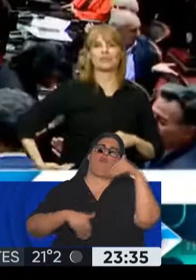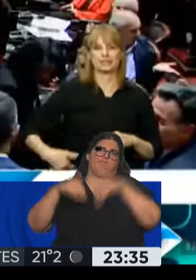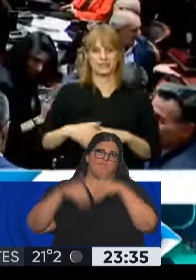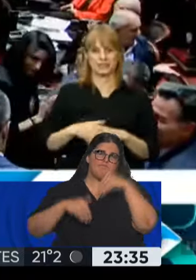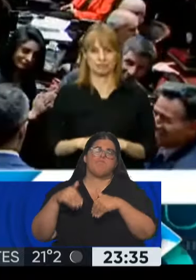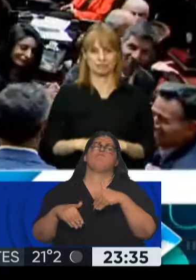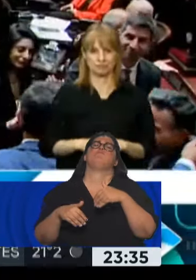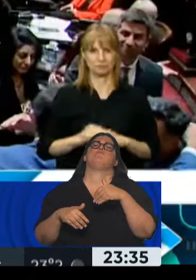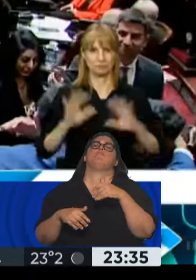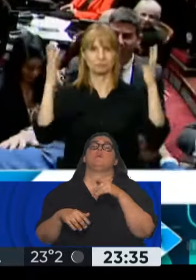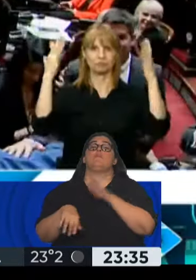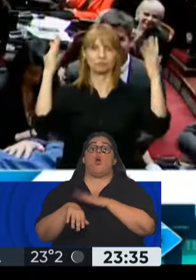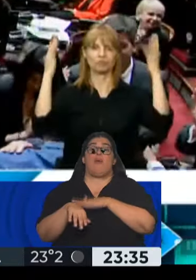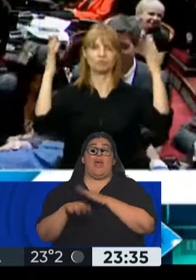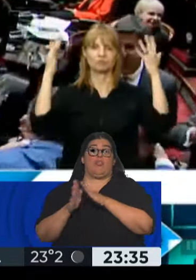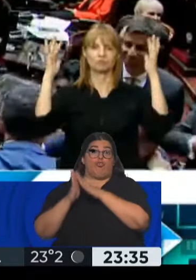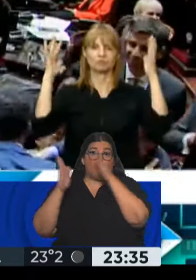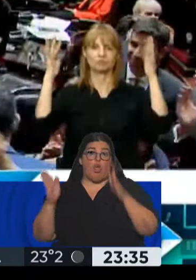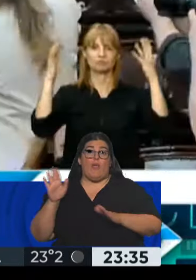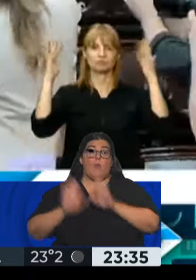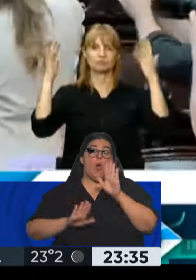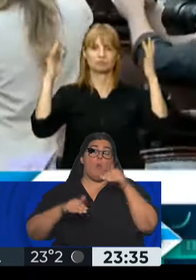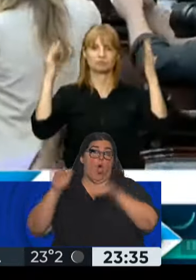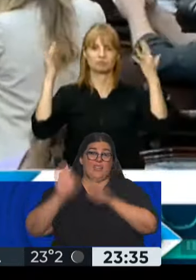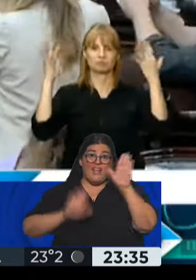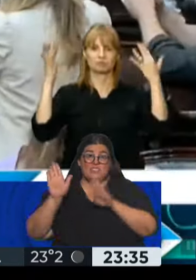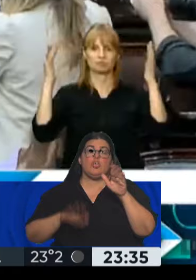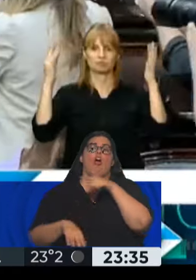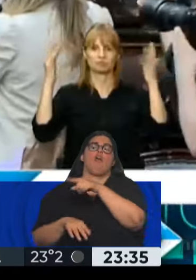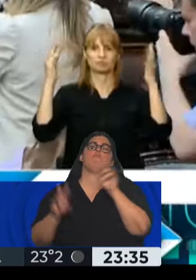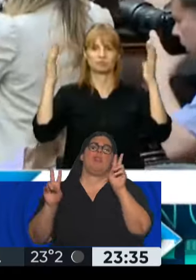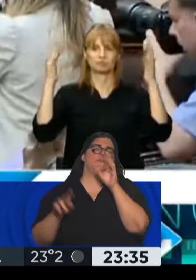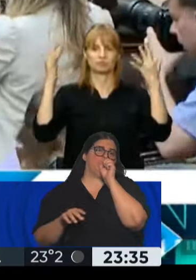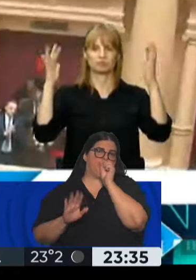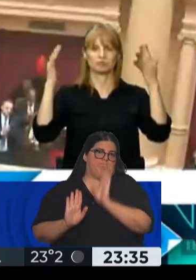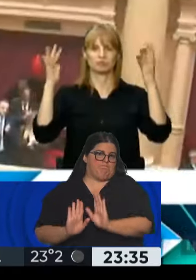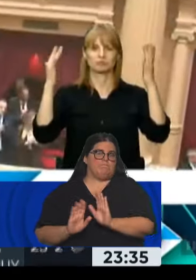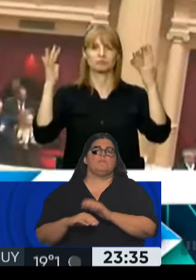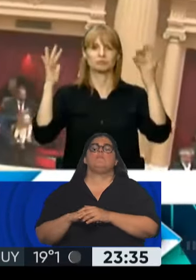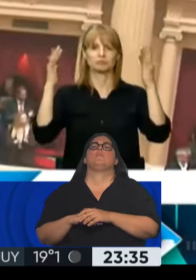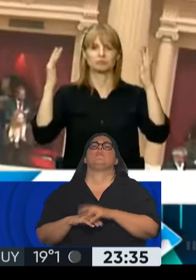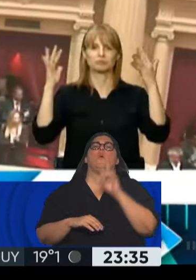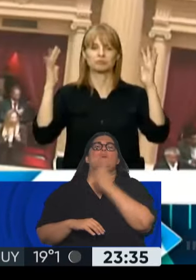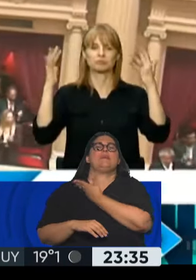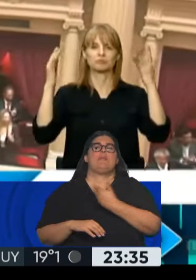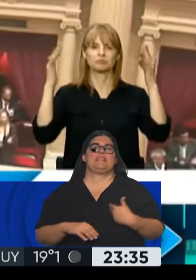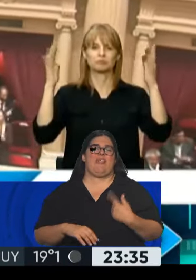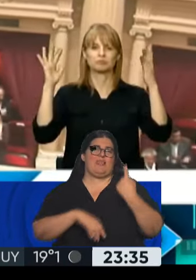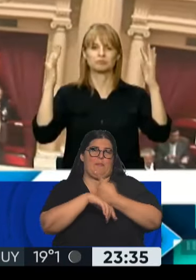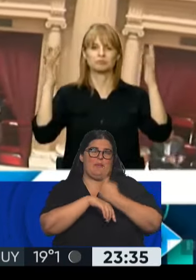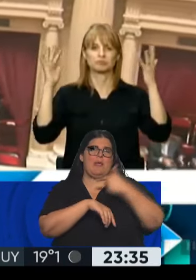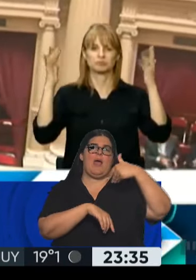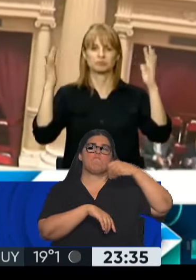pero se abstuvo durante la votación. La diputada Cecilia Moró quedó como vicepresidenta primera del cuerpo y la